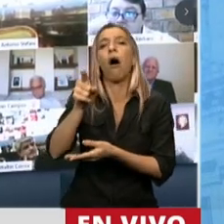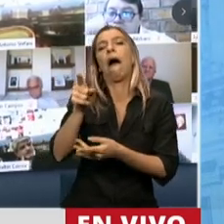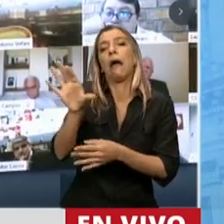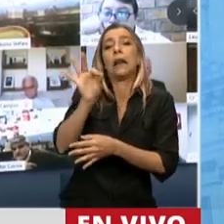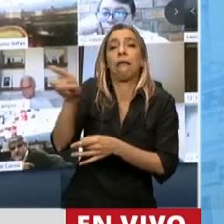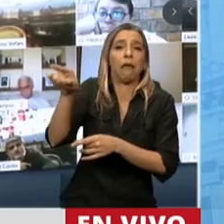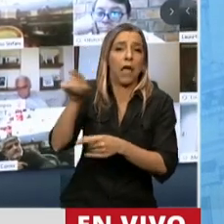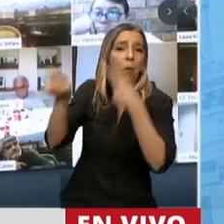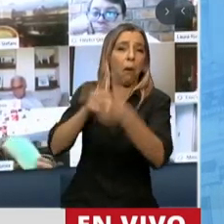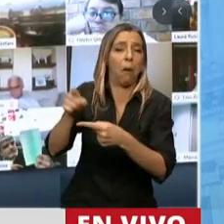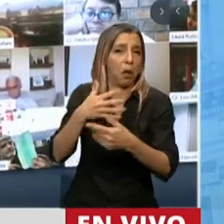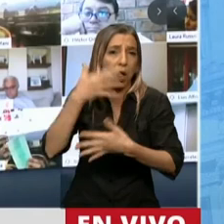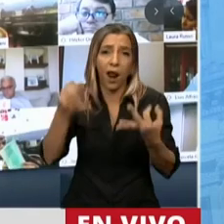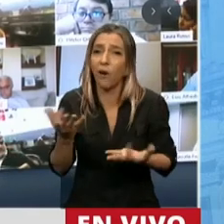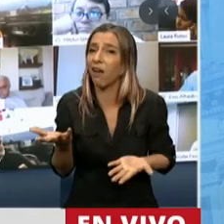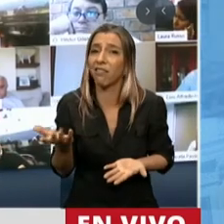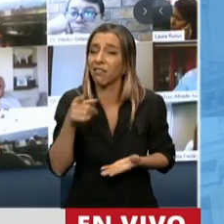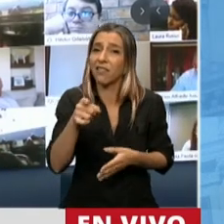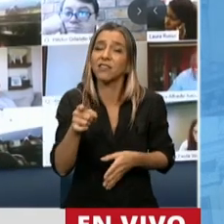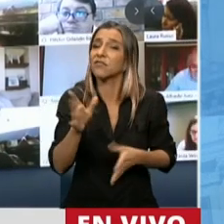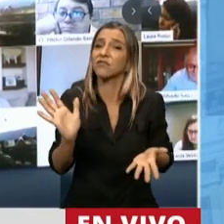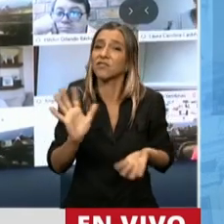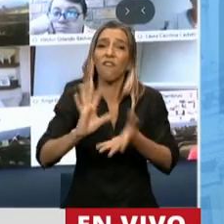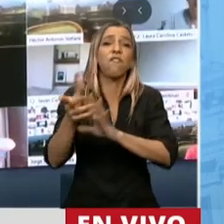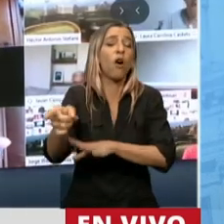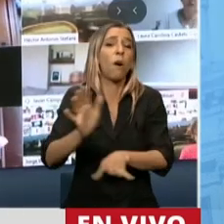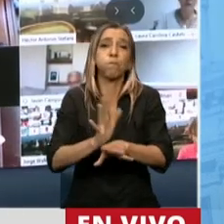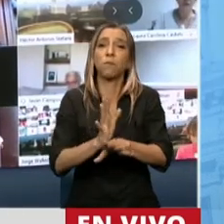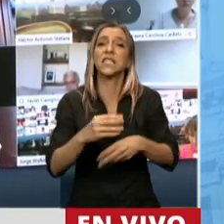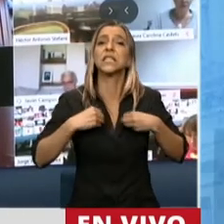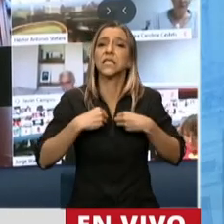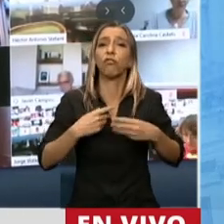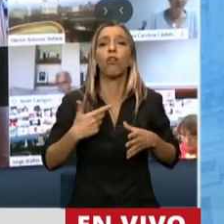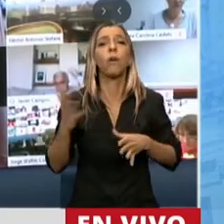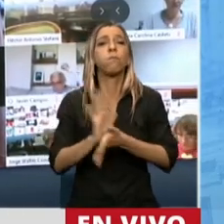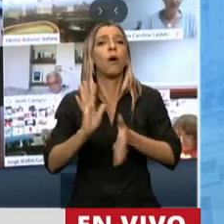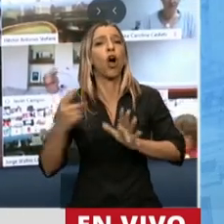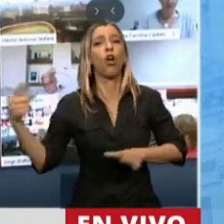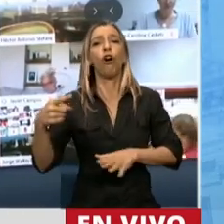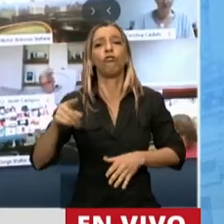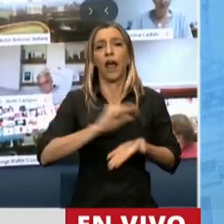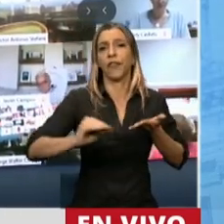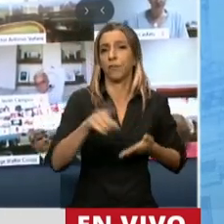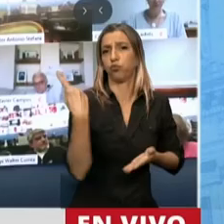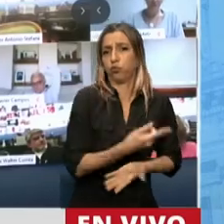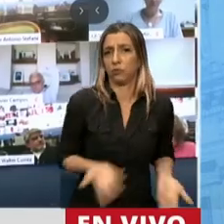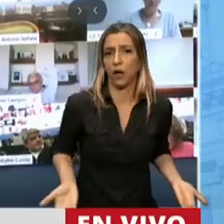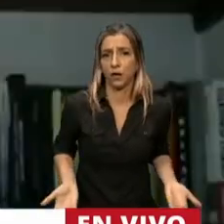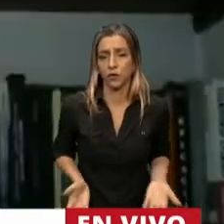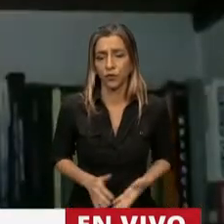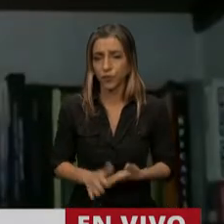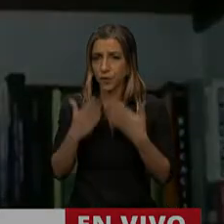cumplimiento de nuestras obligaciones como diputados y con el compromiso electoral asumido. Gracias, presidente.